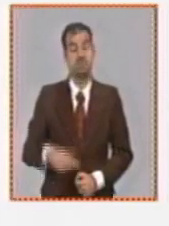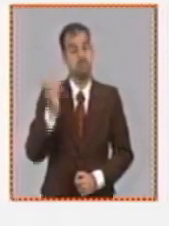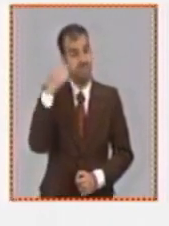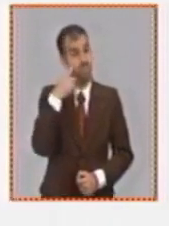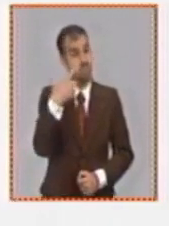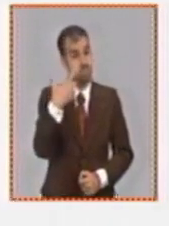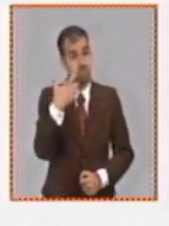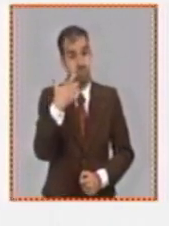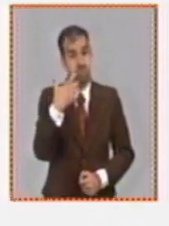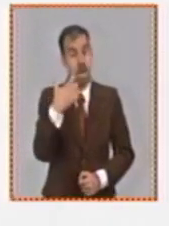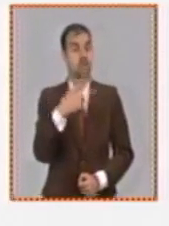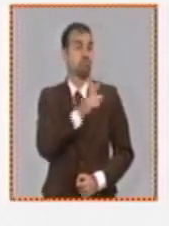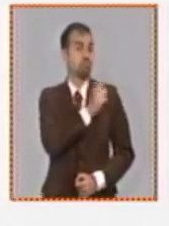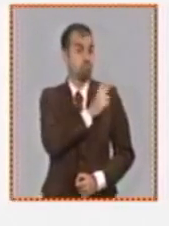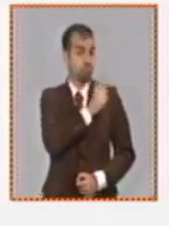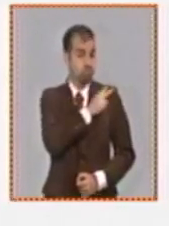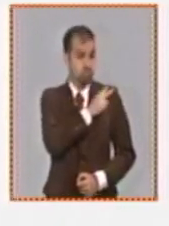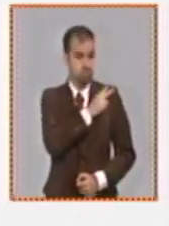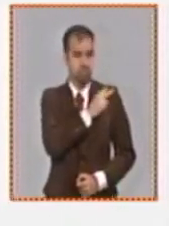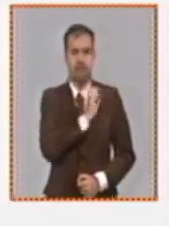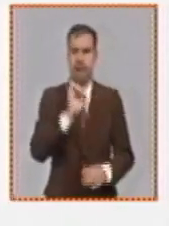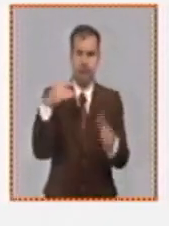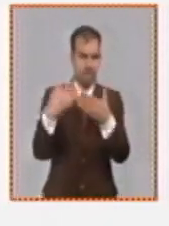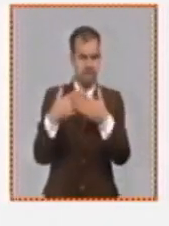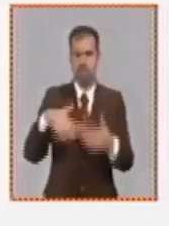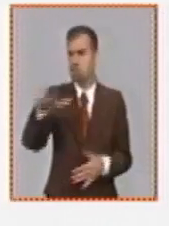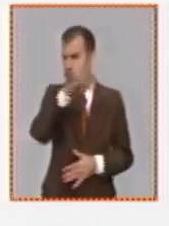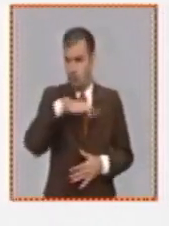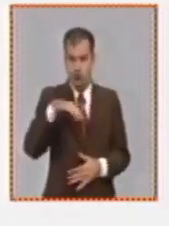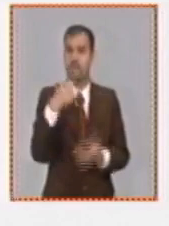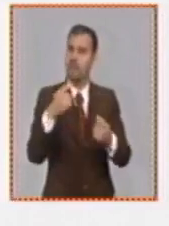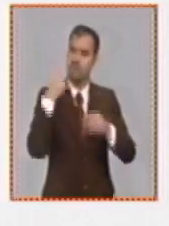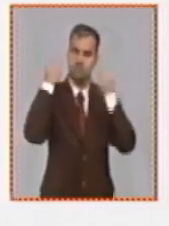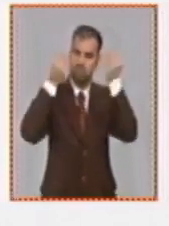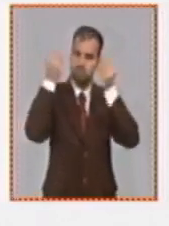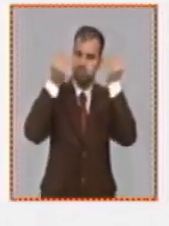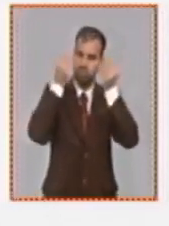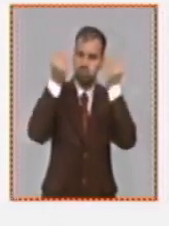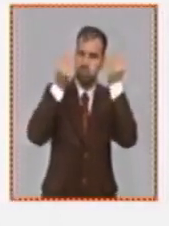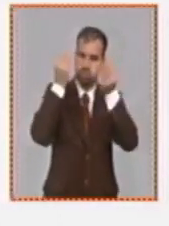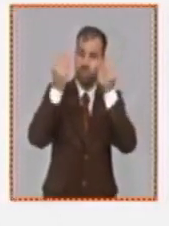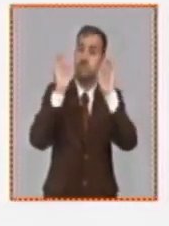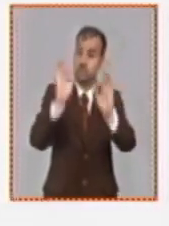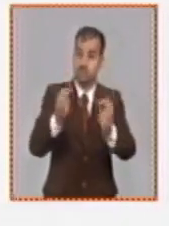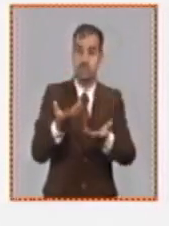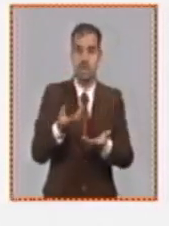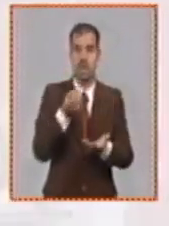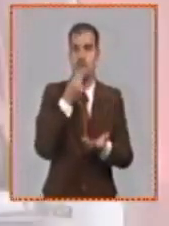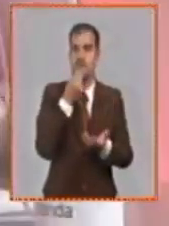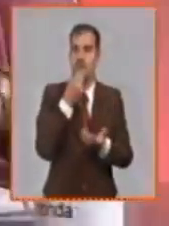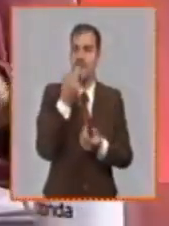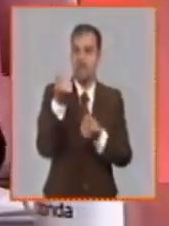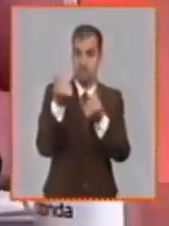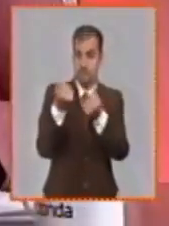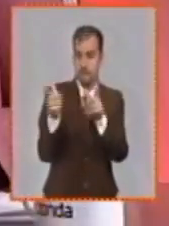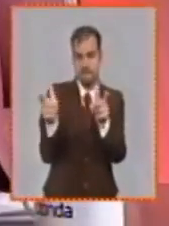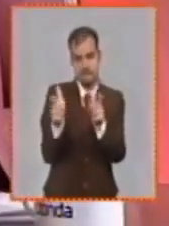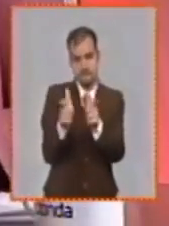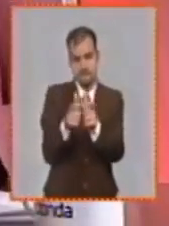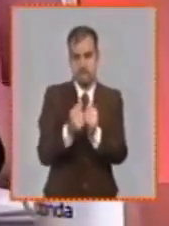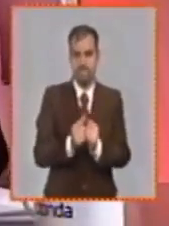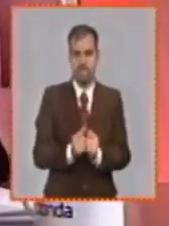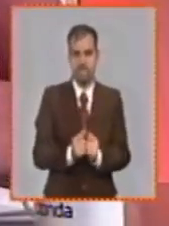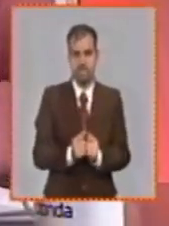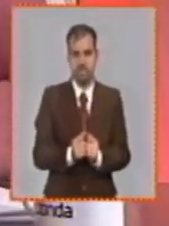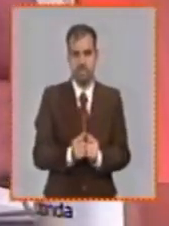y es muy importante entonces que las administraciones hagan los análisis hagan las valoraciones para ir a una reducción de costos